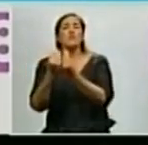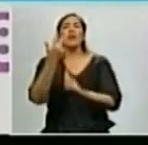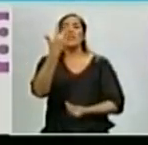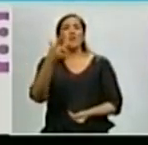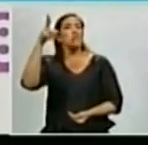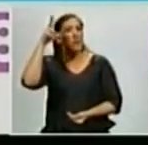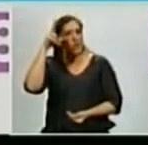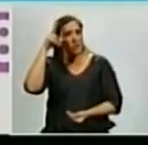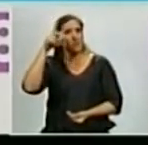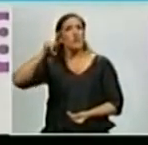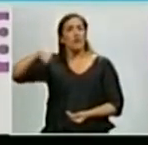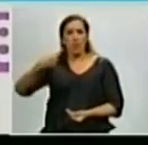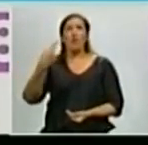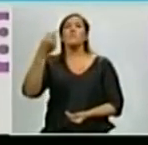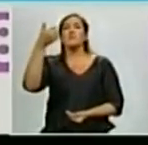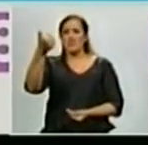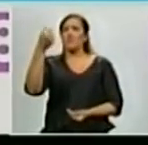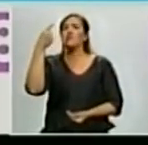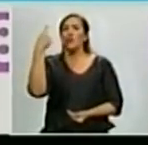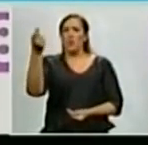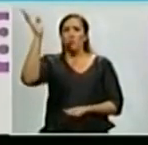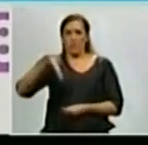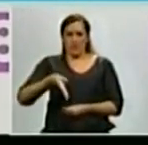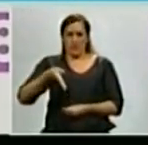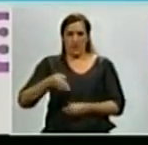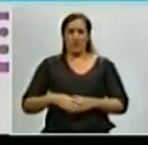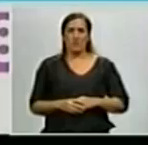38,61%.